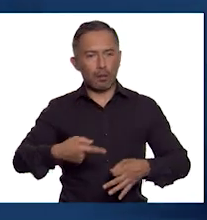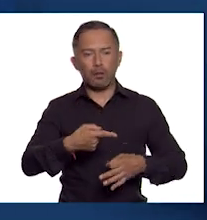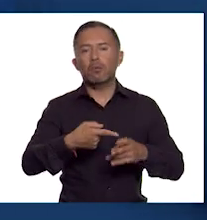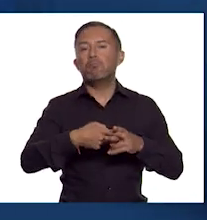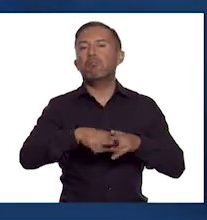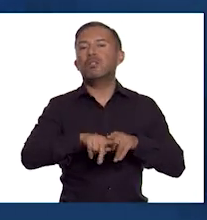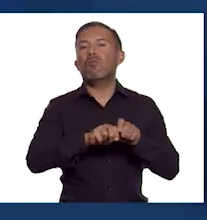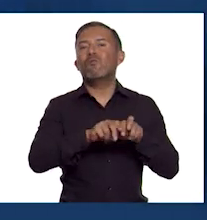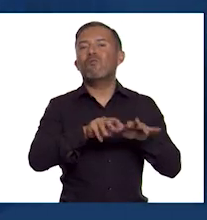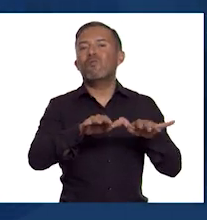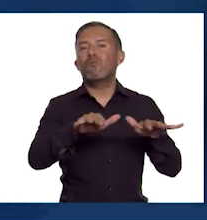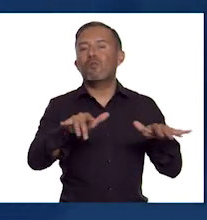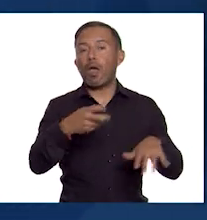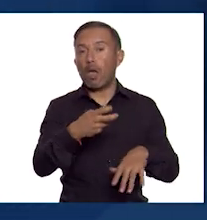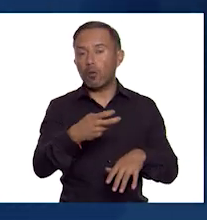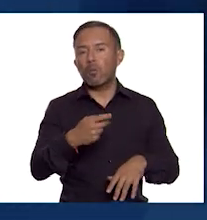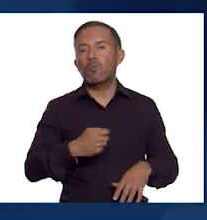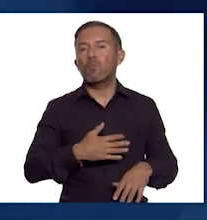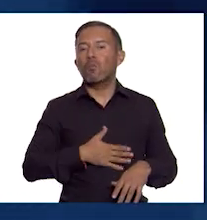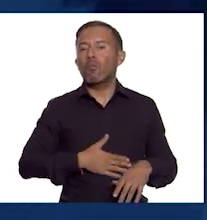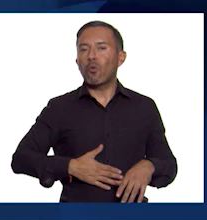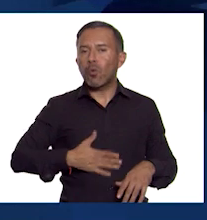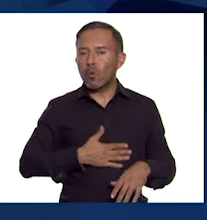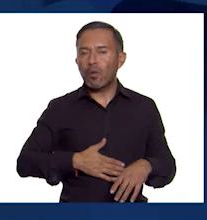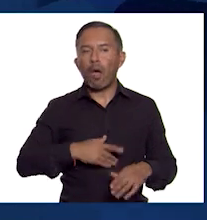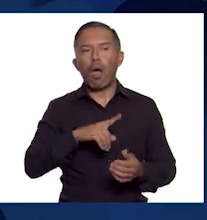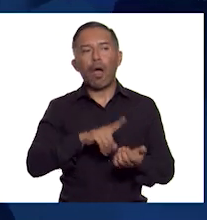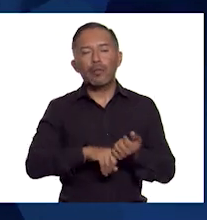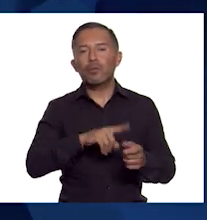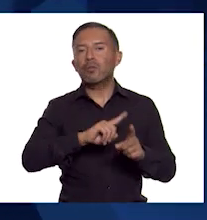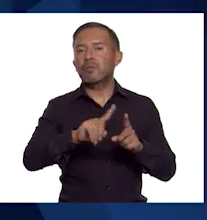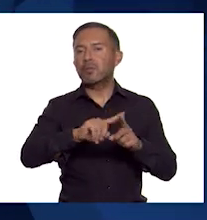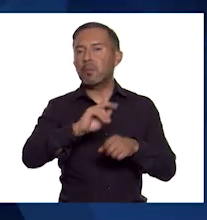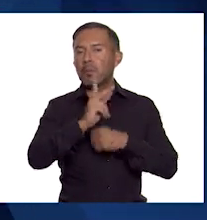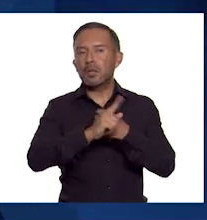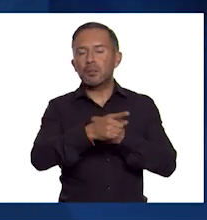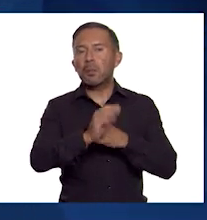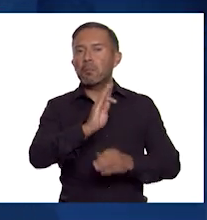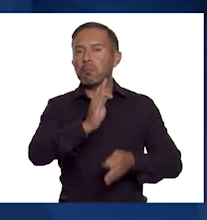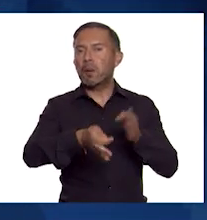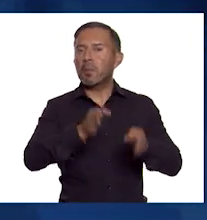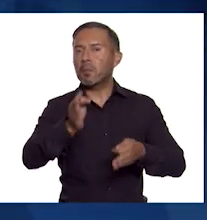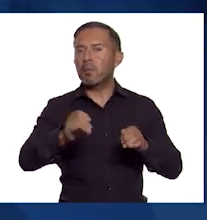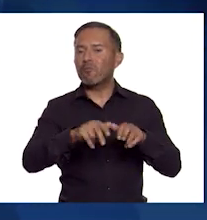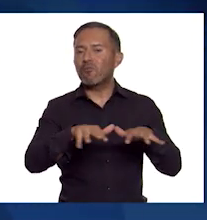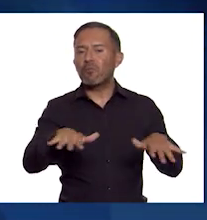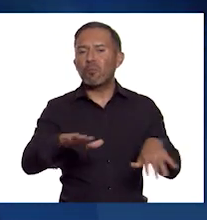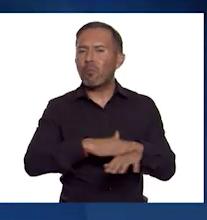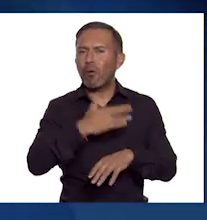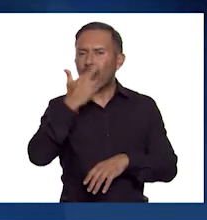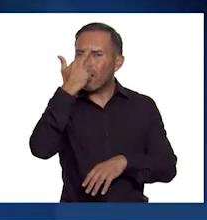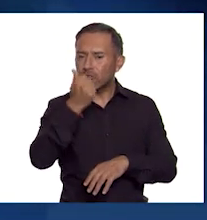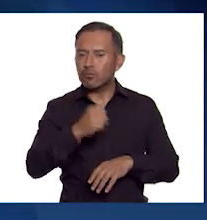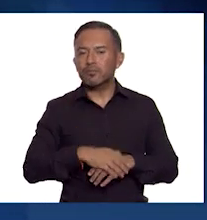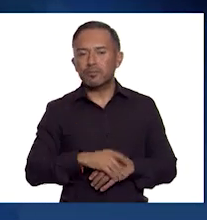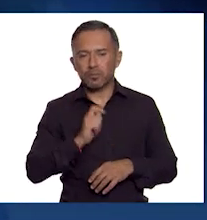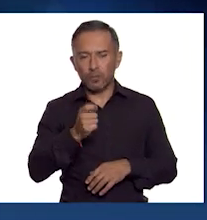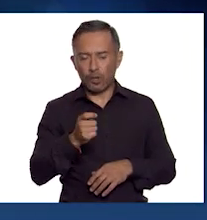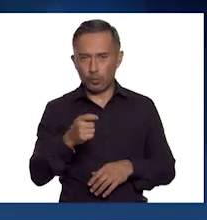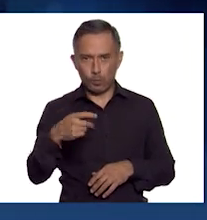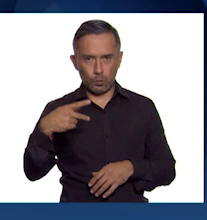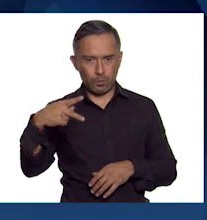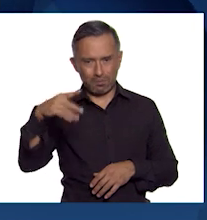Algo que permite que el budismo sea recibido en diferentes naciones es que justo sus premisas no